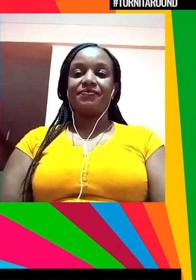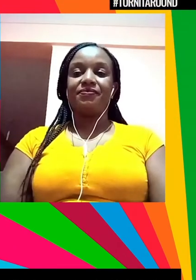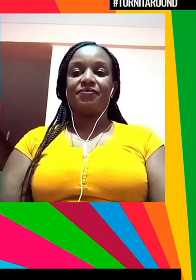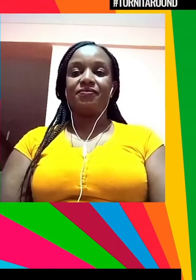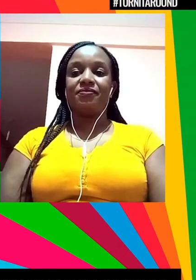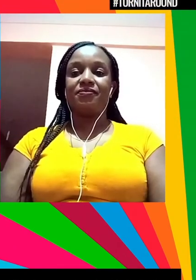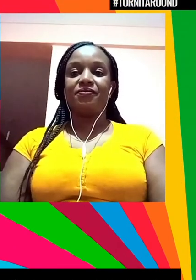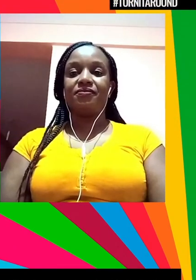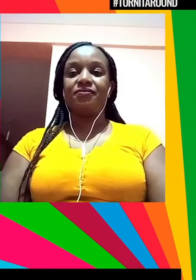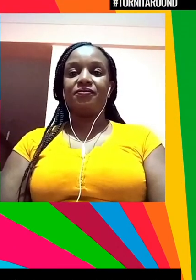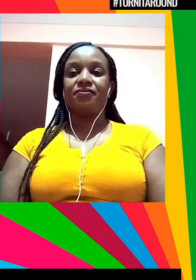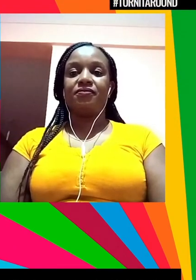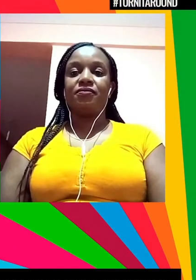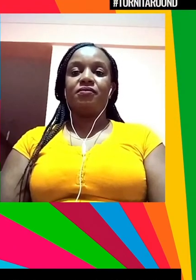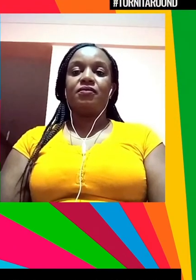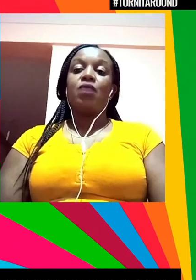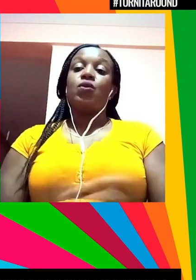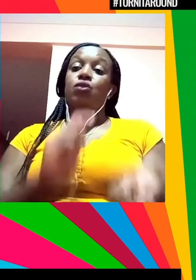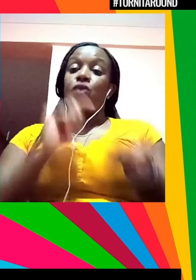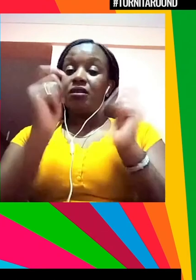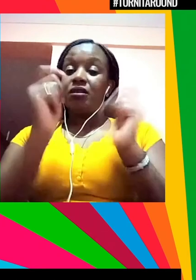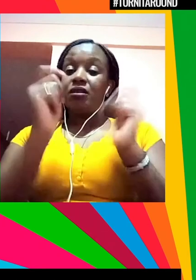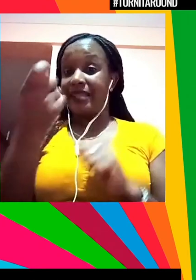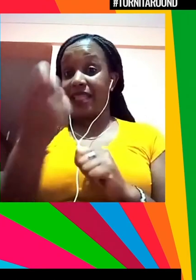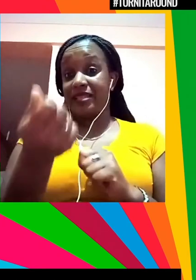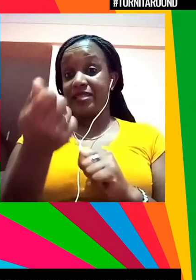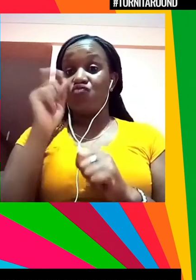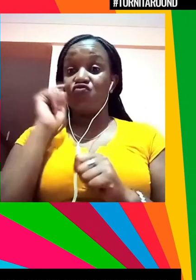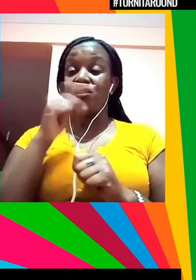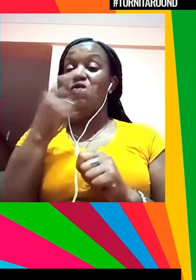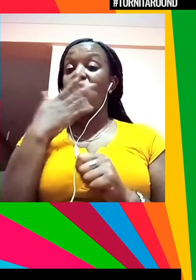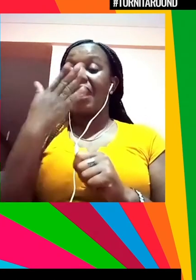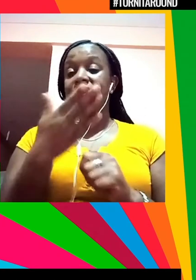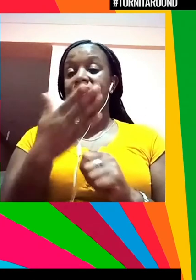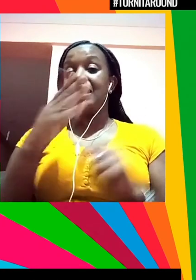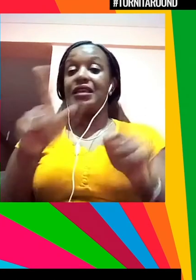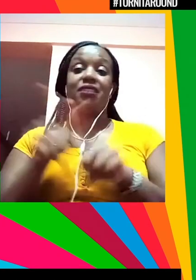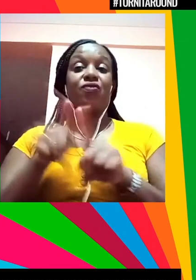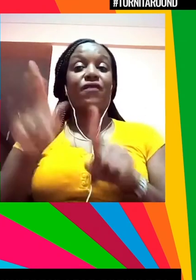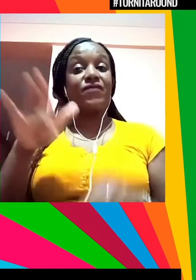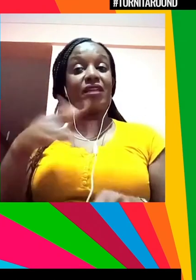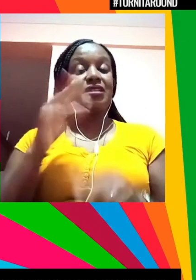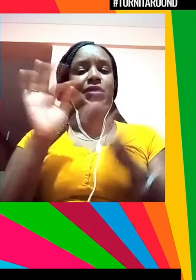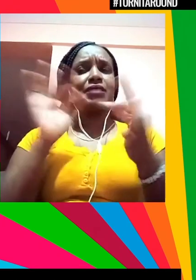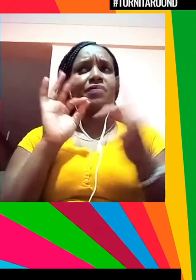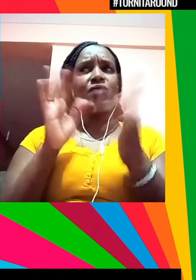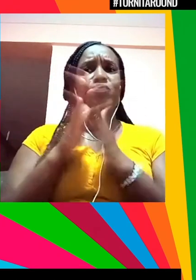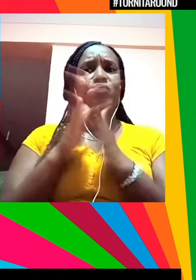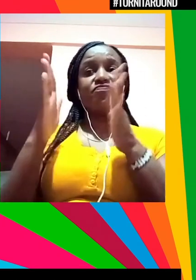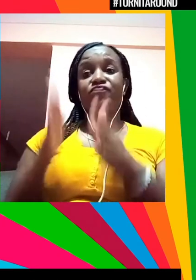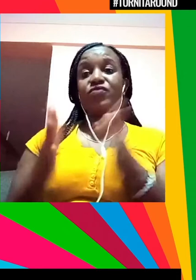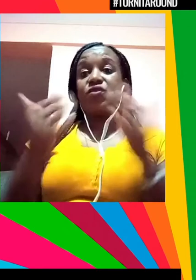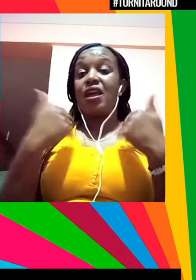me gustaría pasar a ti puedes responder a los que has escuchado antes y tú tienes un curso